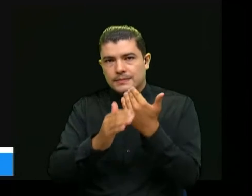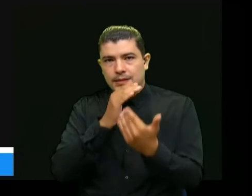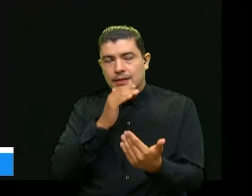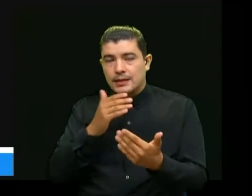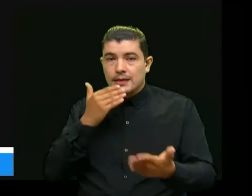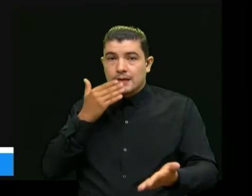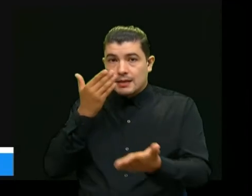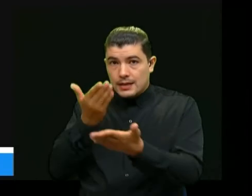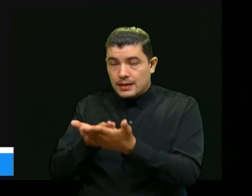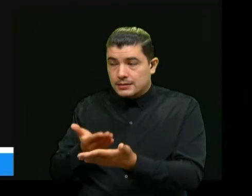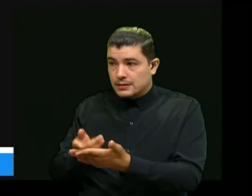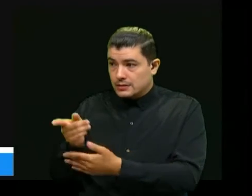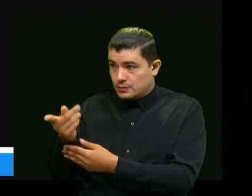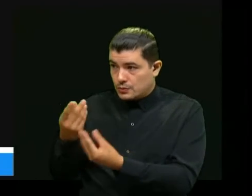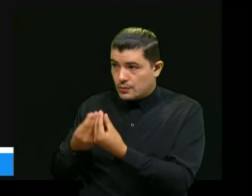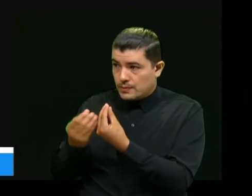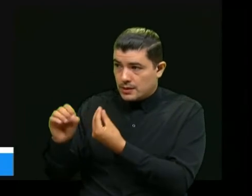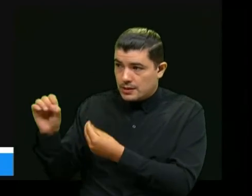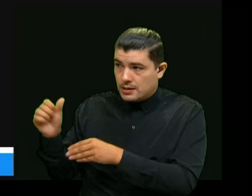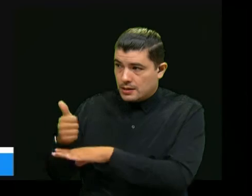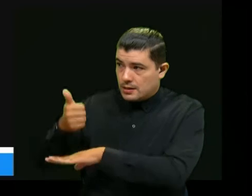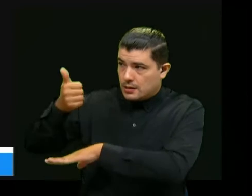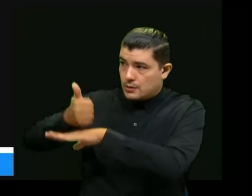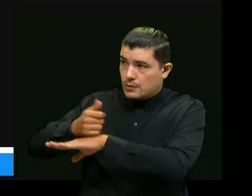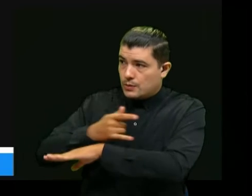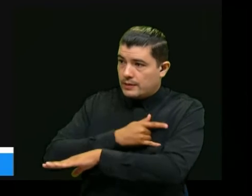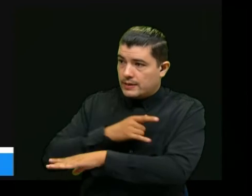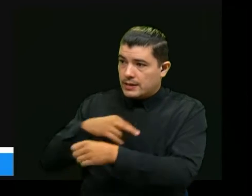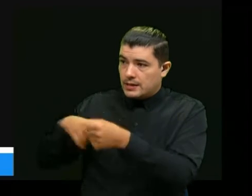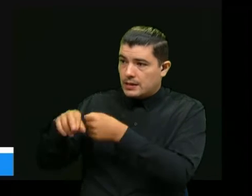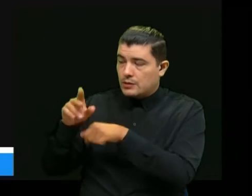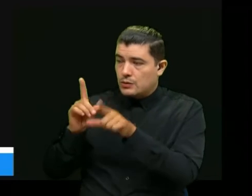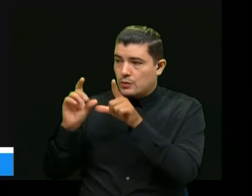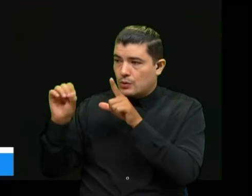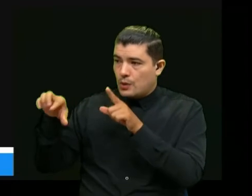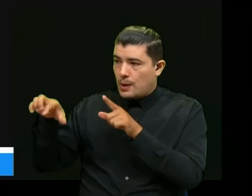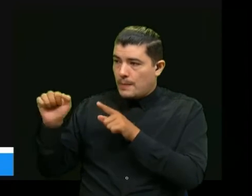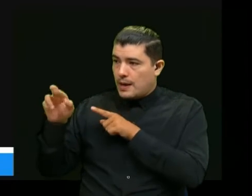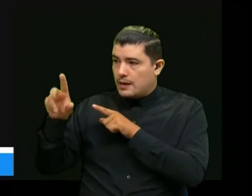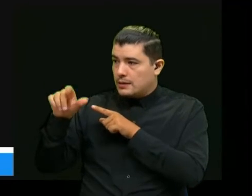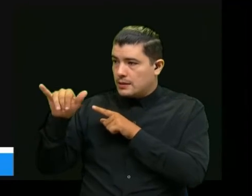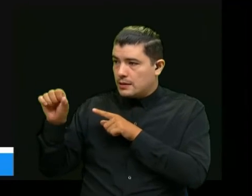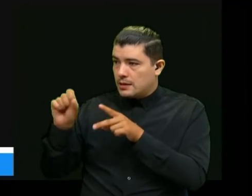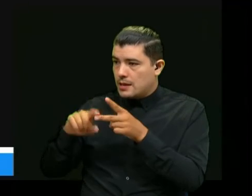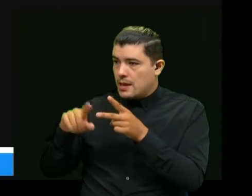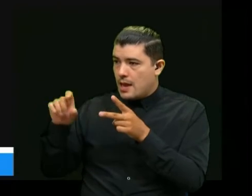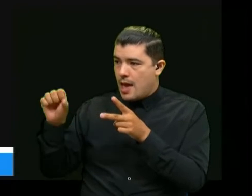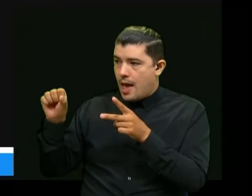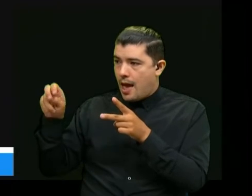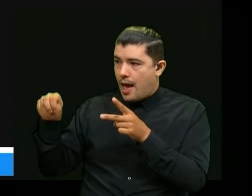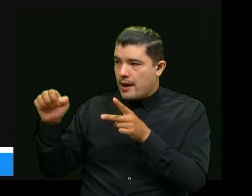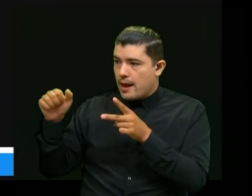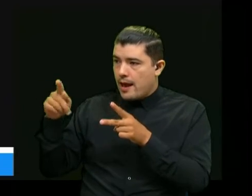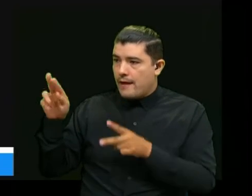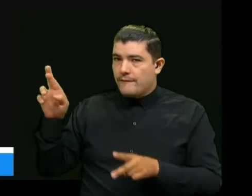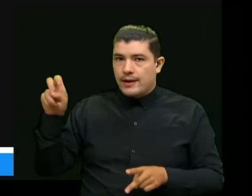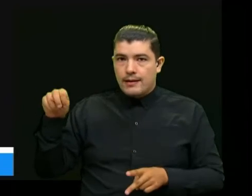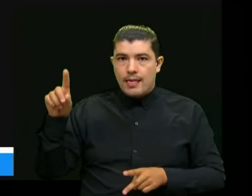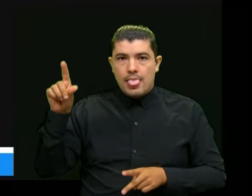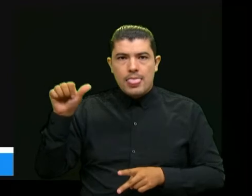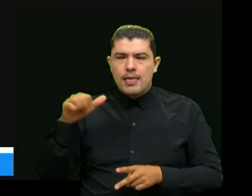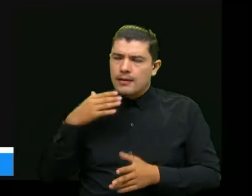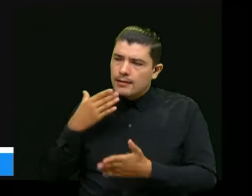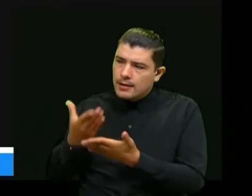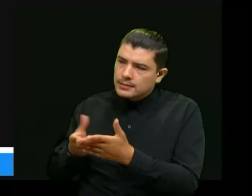también a los colegas de universidades de la región doctor Patricio y Ana Fernanda por esta conversación